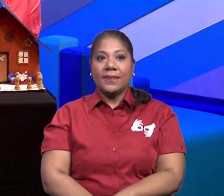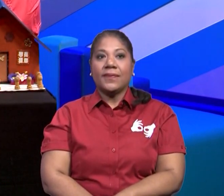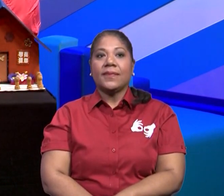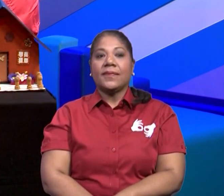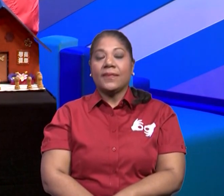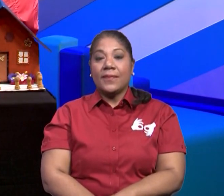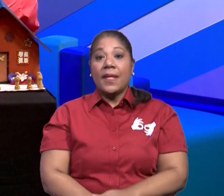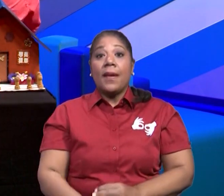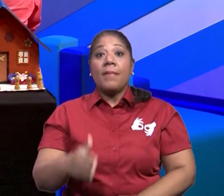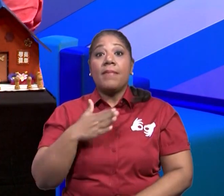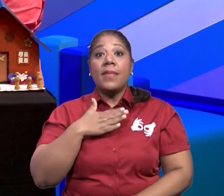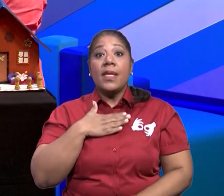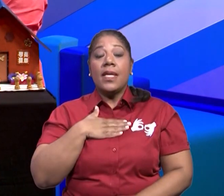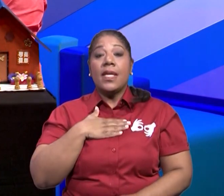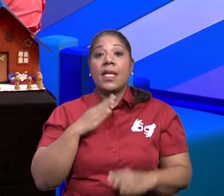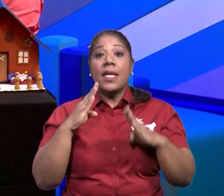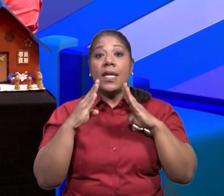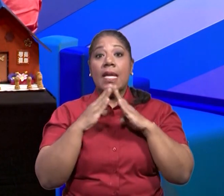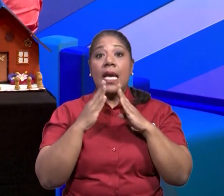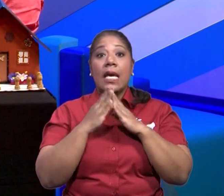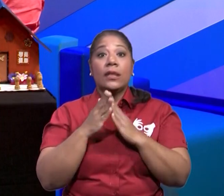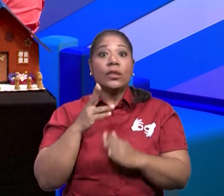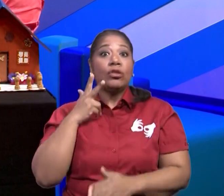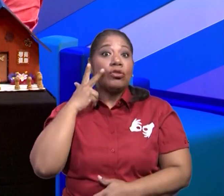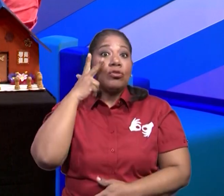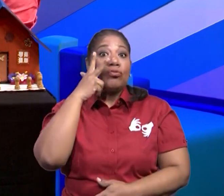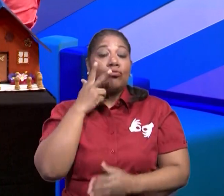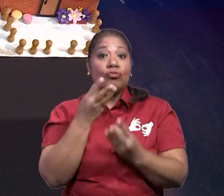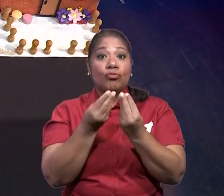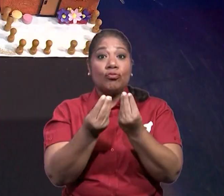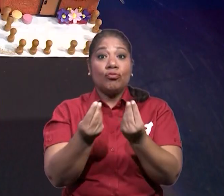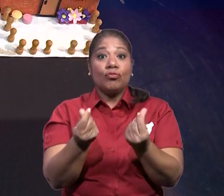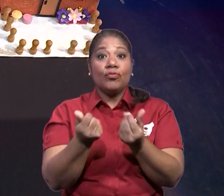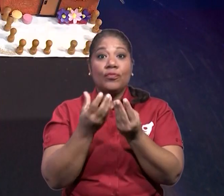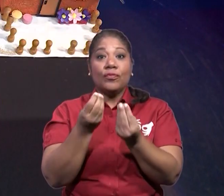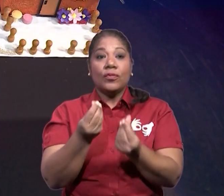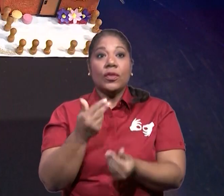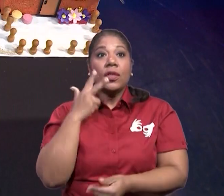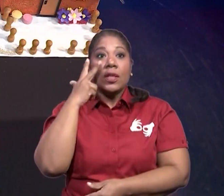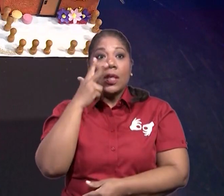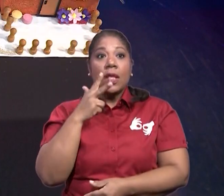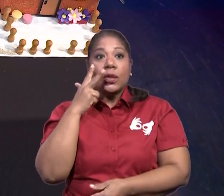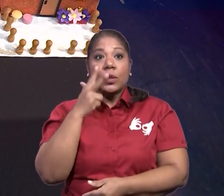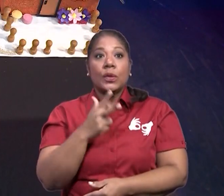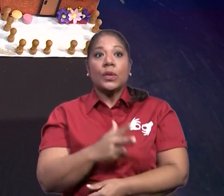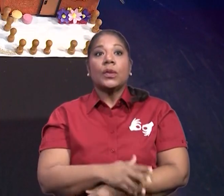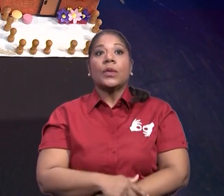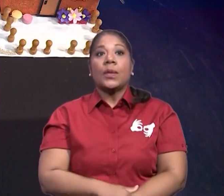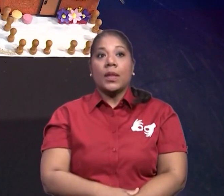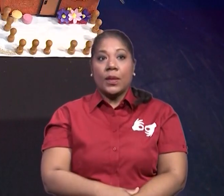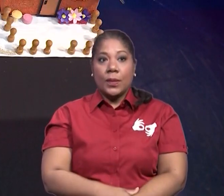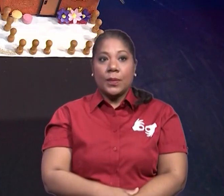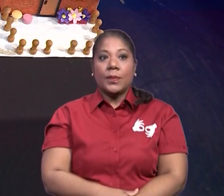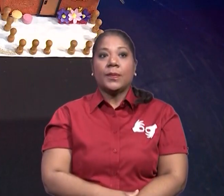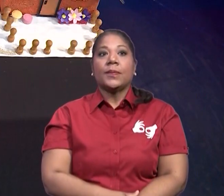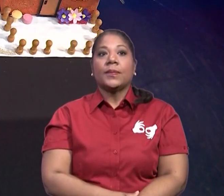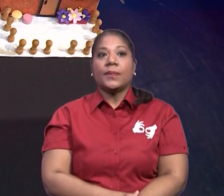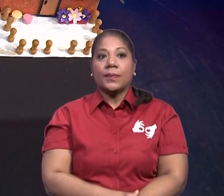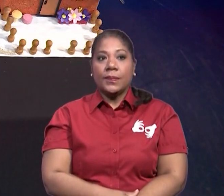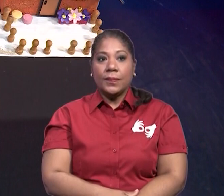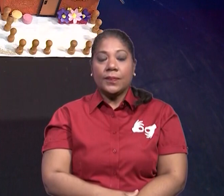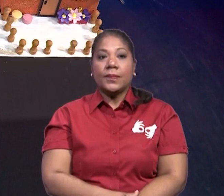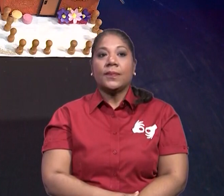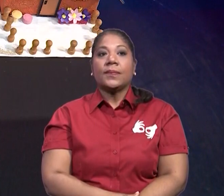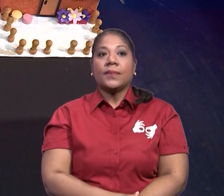dice, mi casa es de barro. De barro. Bien, ¿dónde está el material? Paja y barro. Y van a